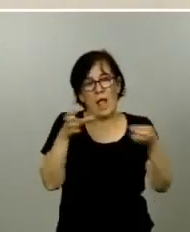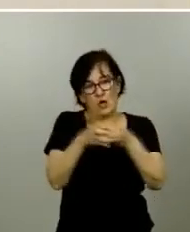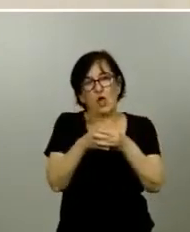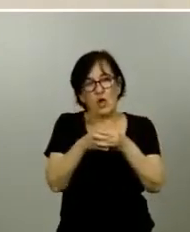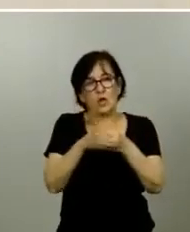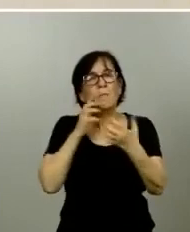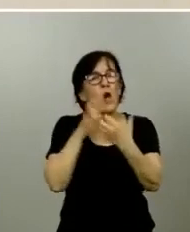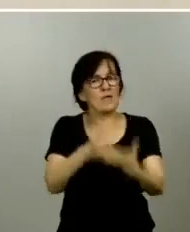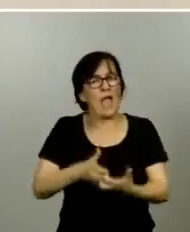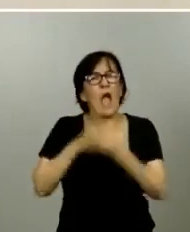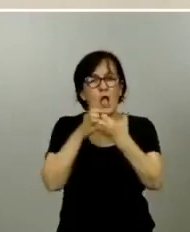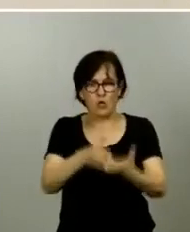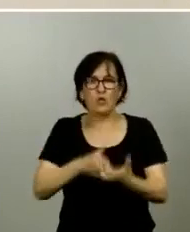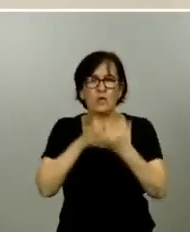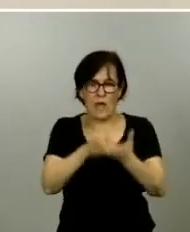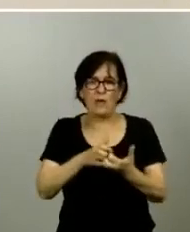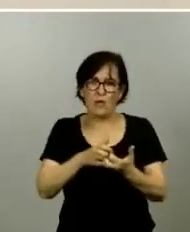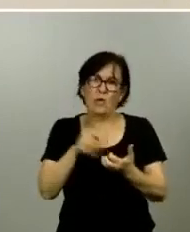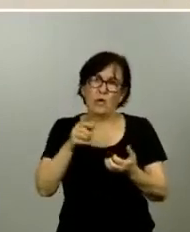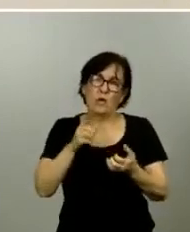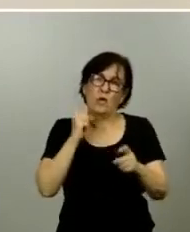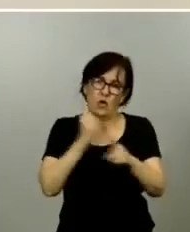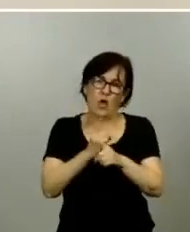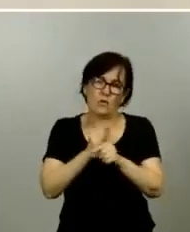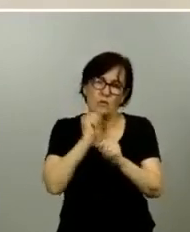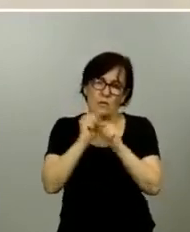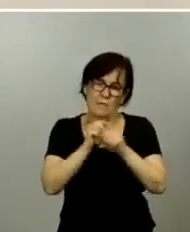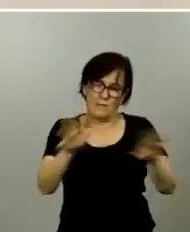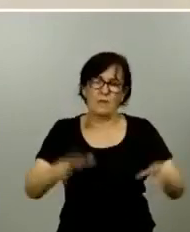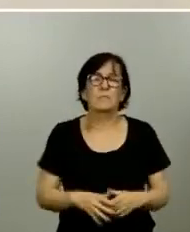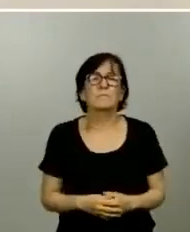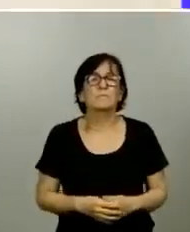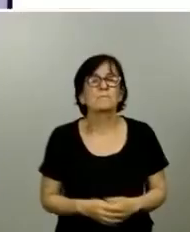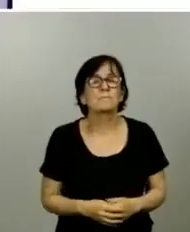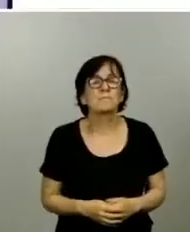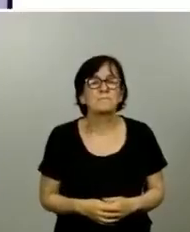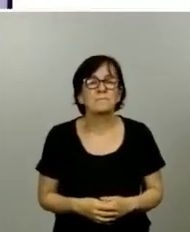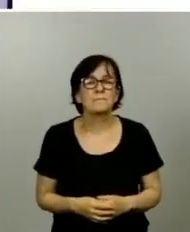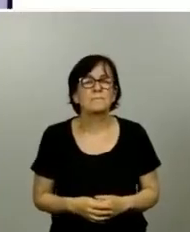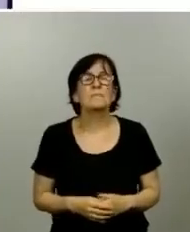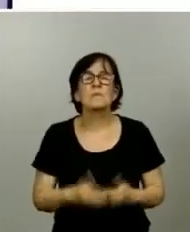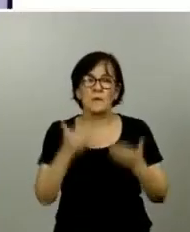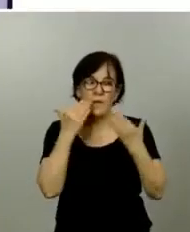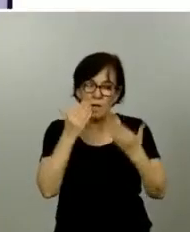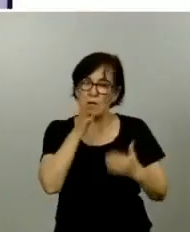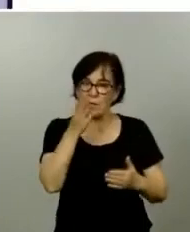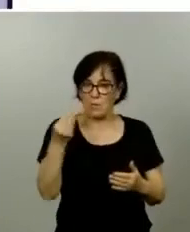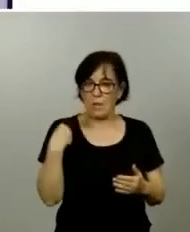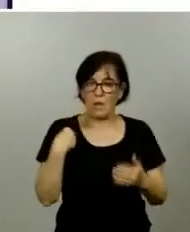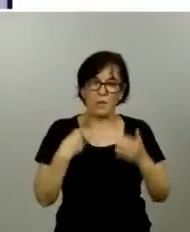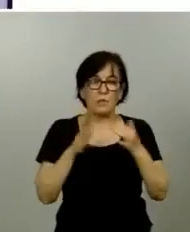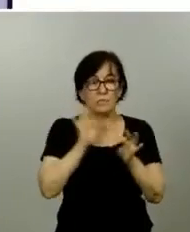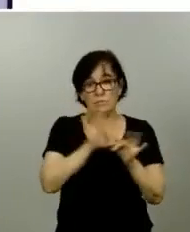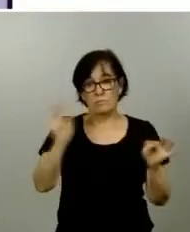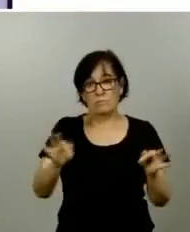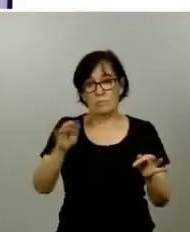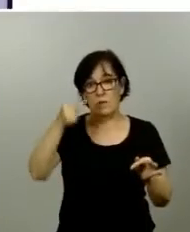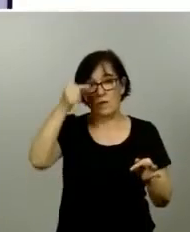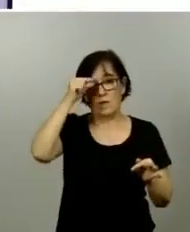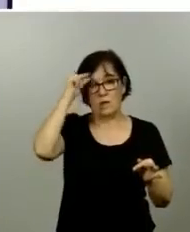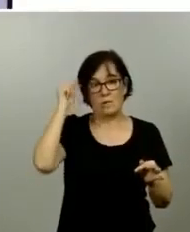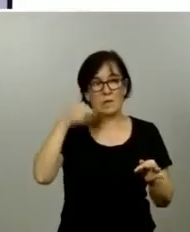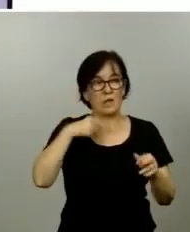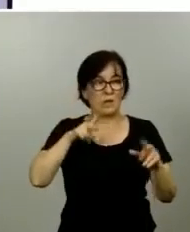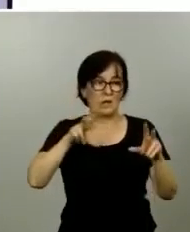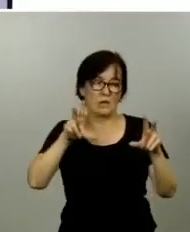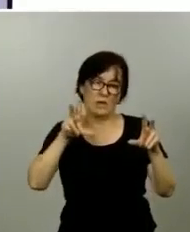tanto en esta batalla gracias gracias y le parece al muchas gracias por sus preguntas le doy la palabra al doctor Simón y luego también haré unos comentarios yo al